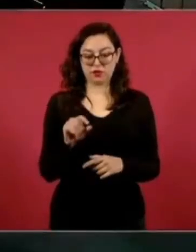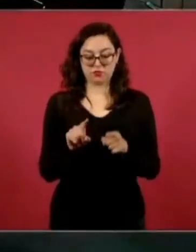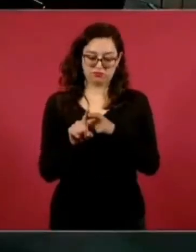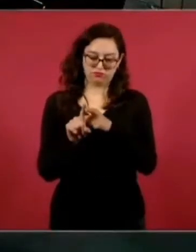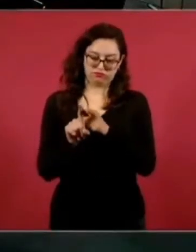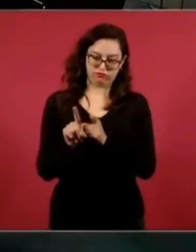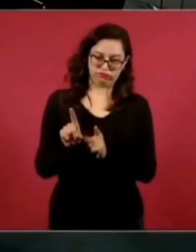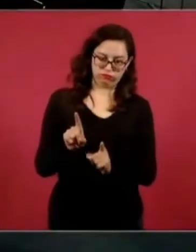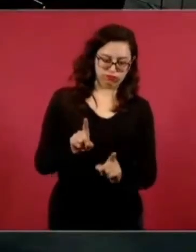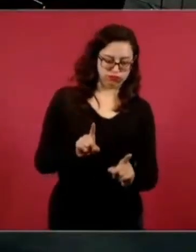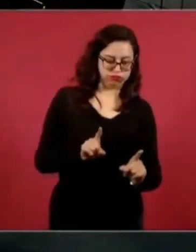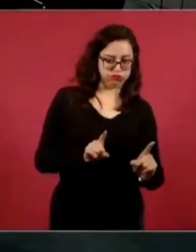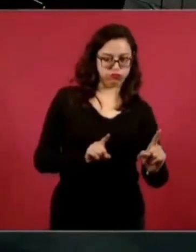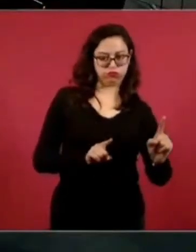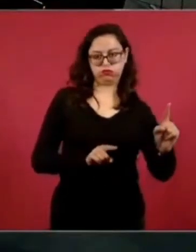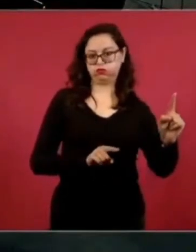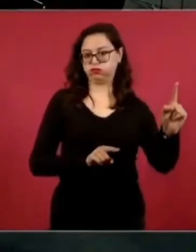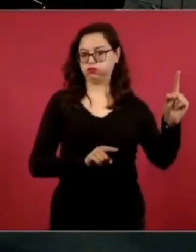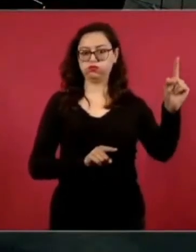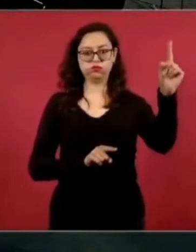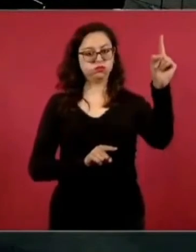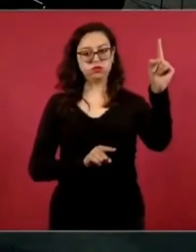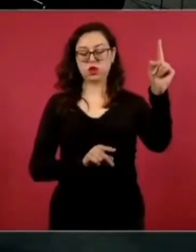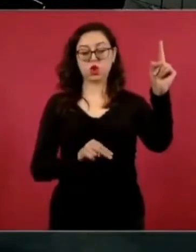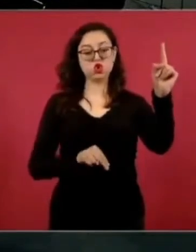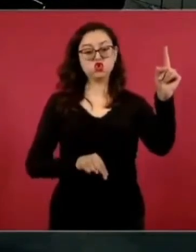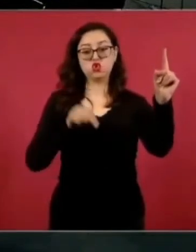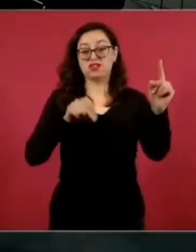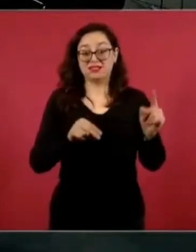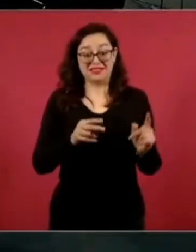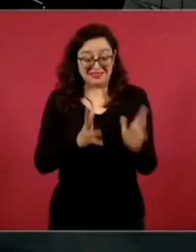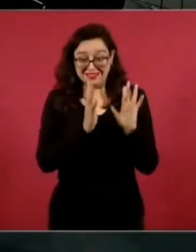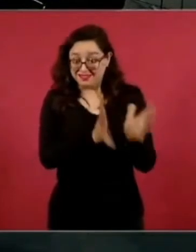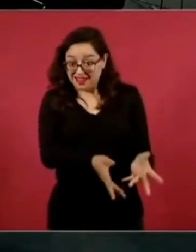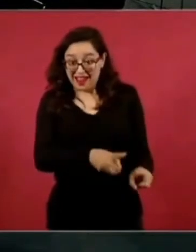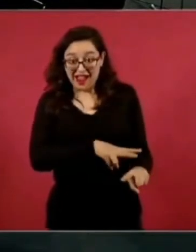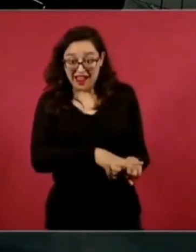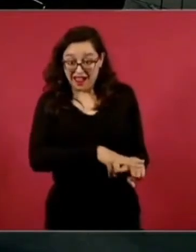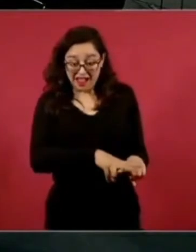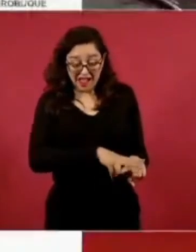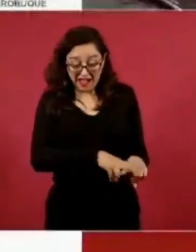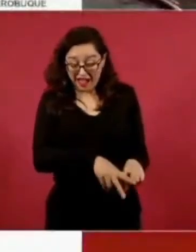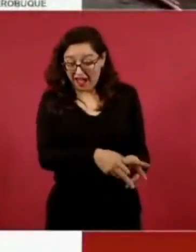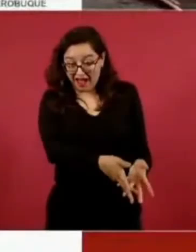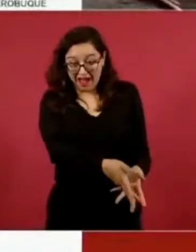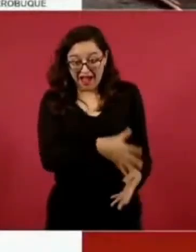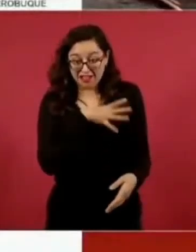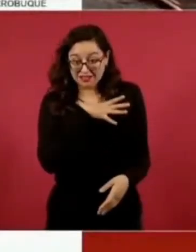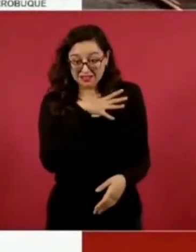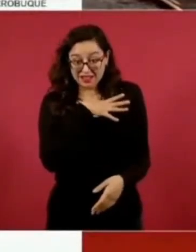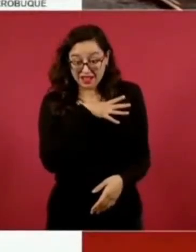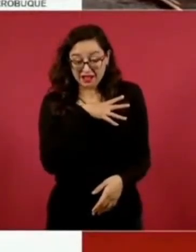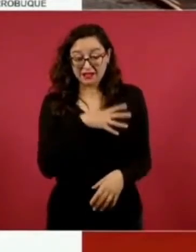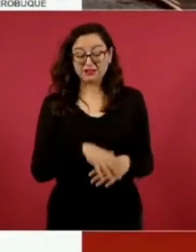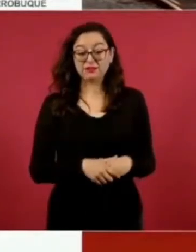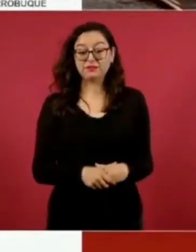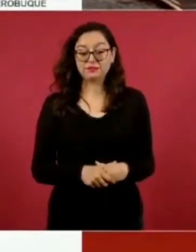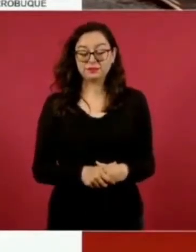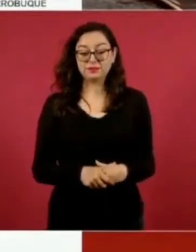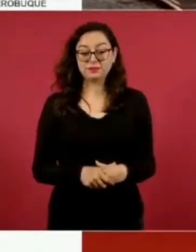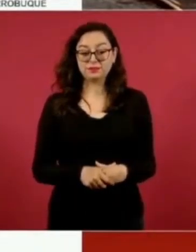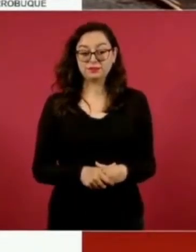está pensando, ya existe el derecho de vía. En las